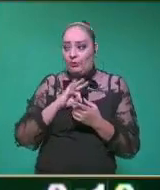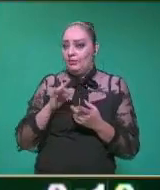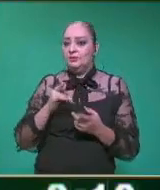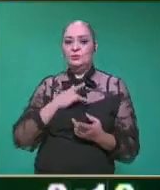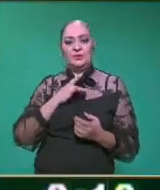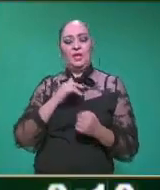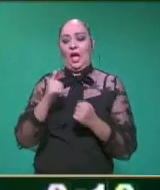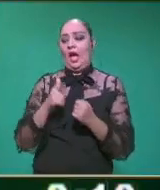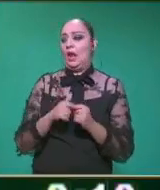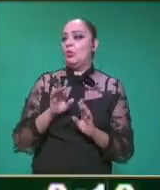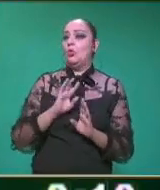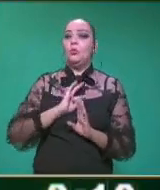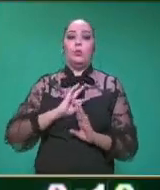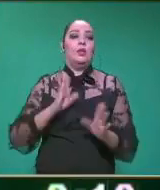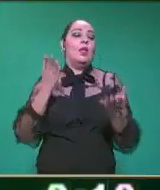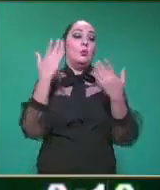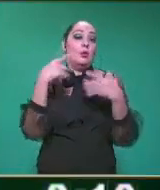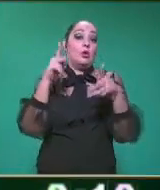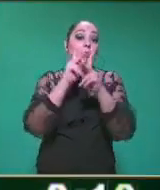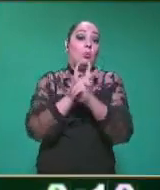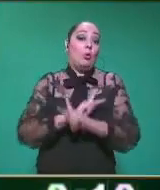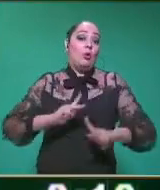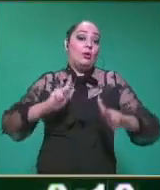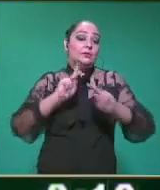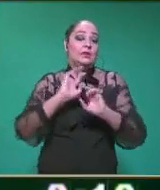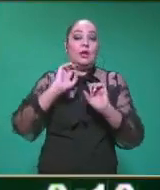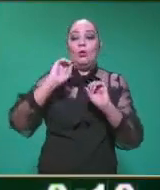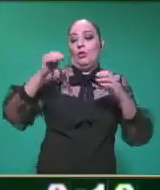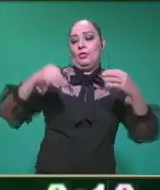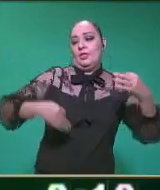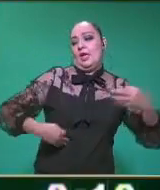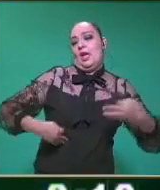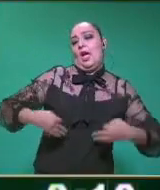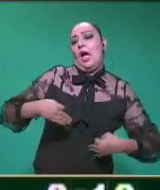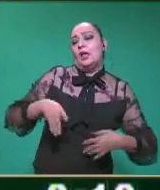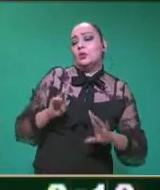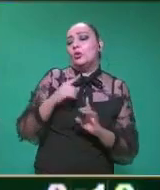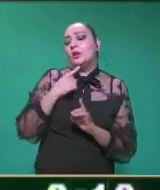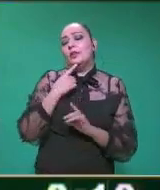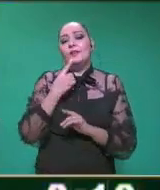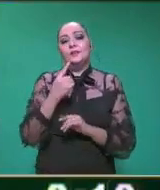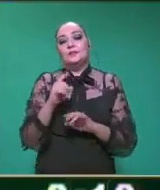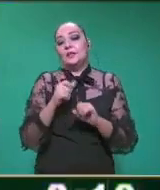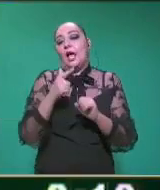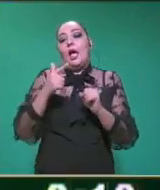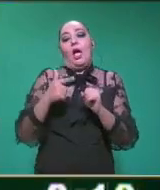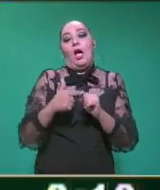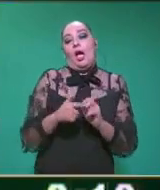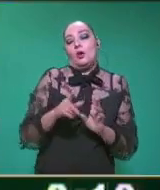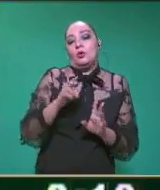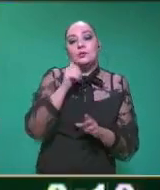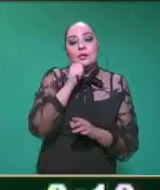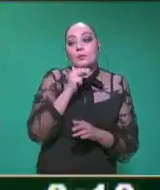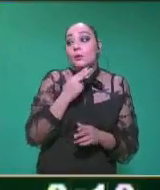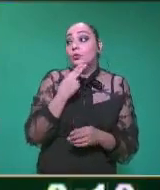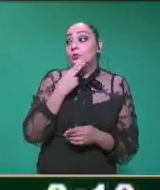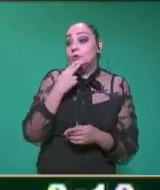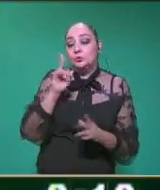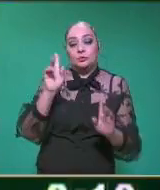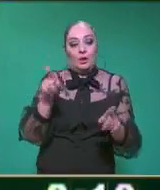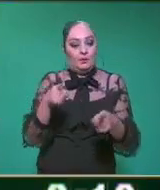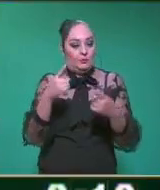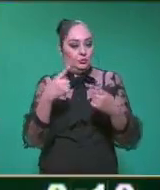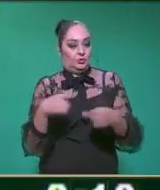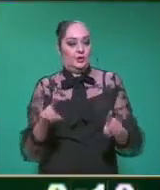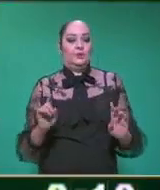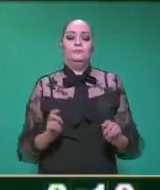Puede ser la poesía, puede ser el teatro, era lo que hablábamos ahorita, que son herramientas con las que usamos la música. Exactamente,